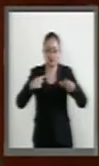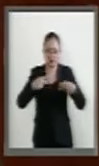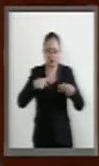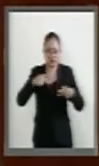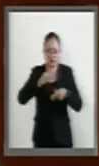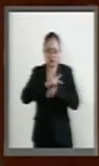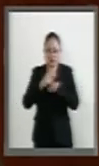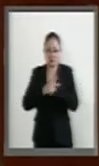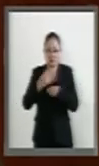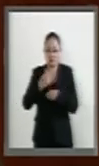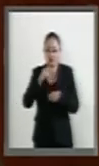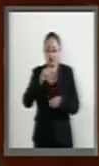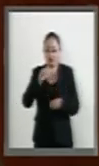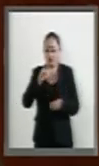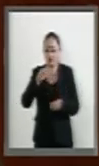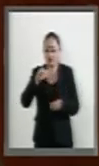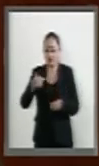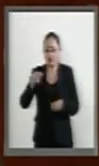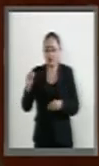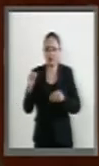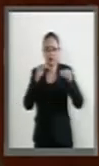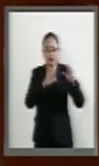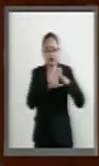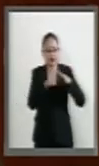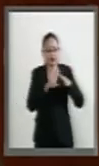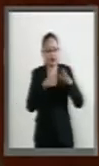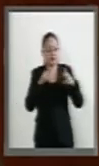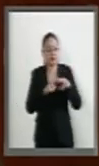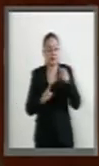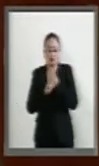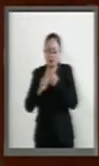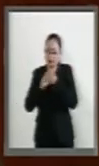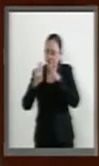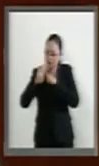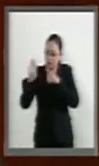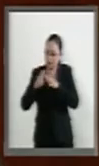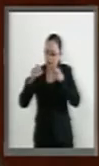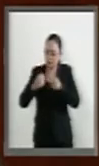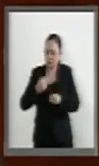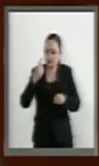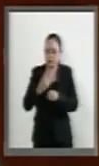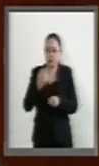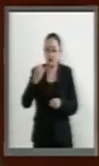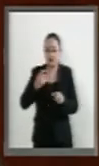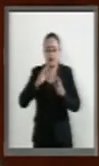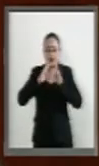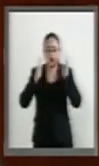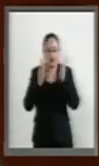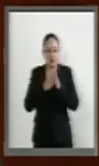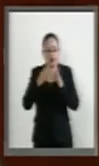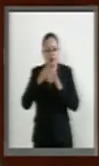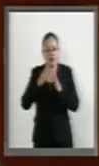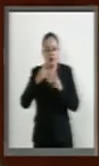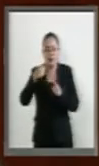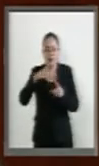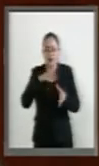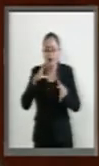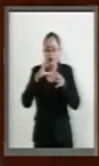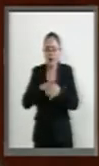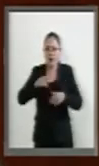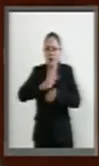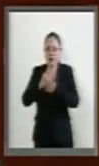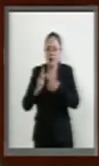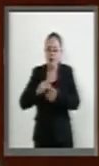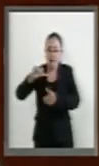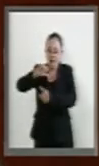y la crisis humanitaria, los problemas de migración, seguridad y narcotráfico con los países vecinos